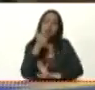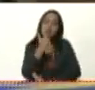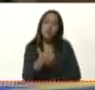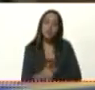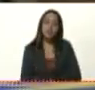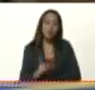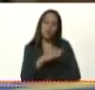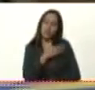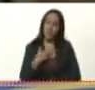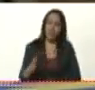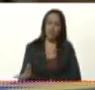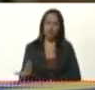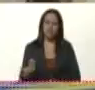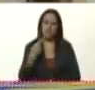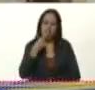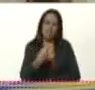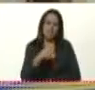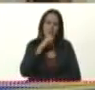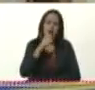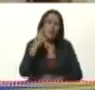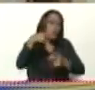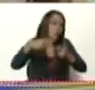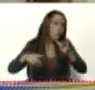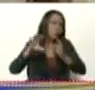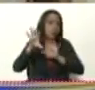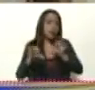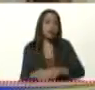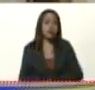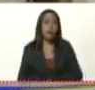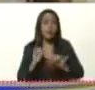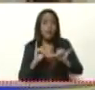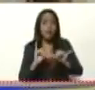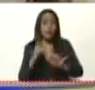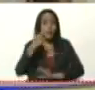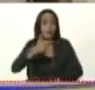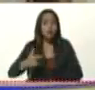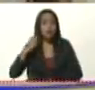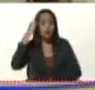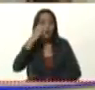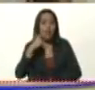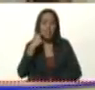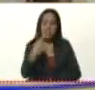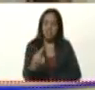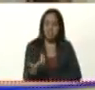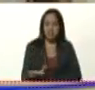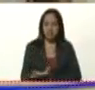quiero hacer críticas a nadie. Los mismos europeos están criticando.